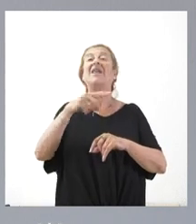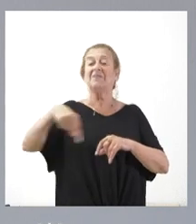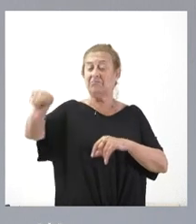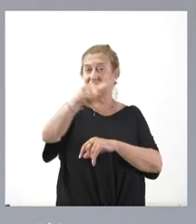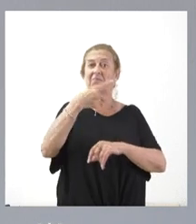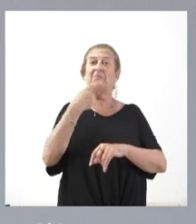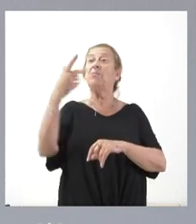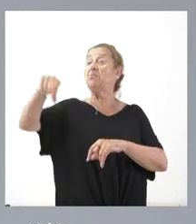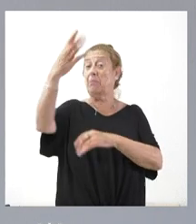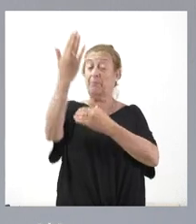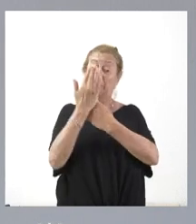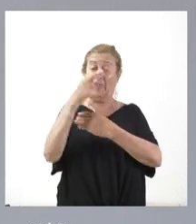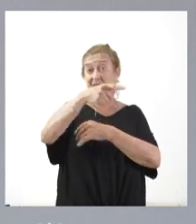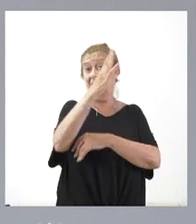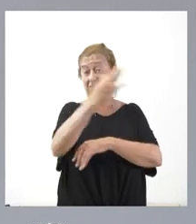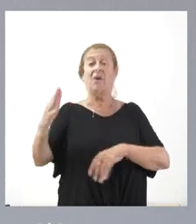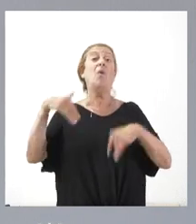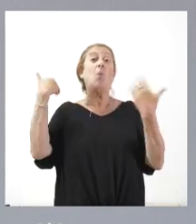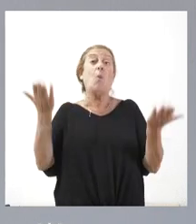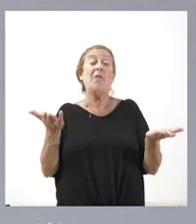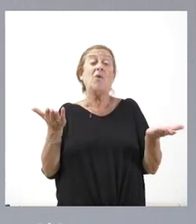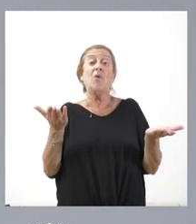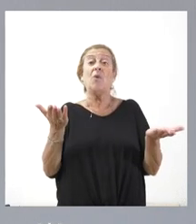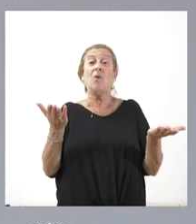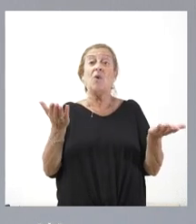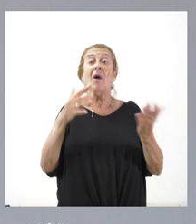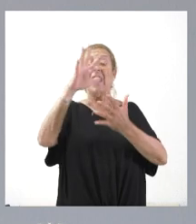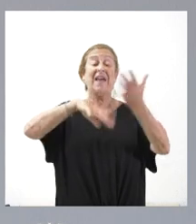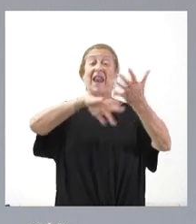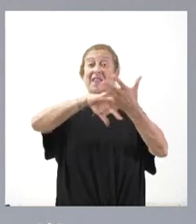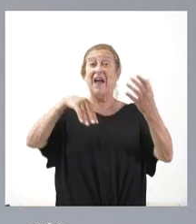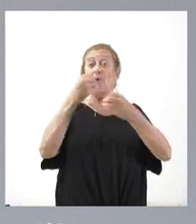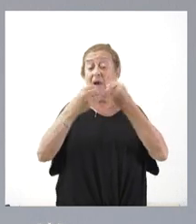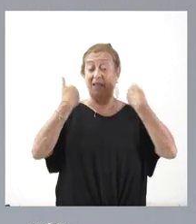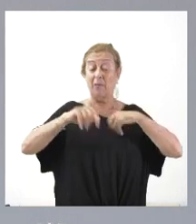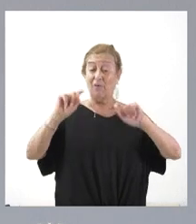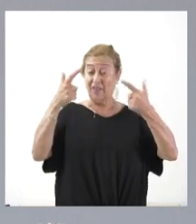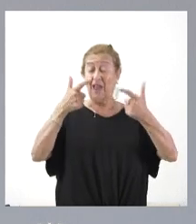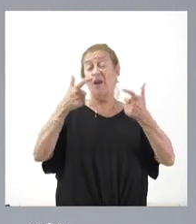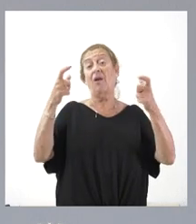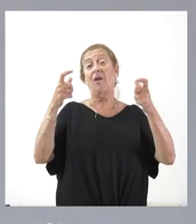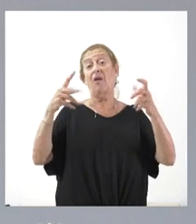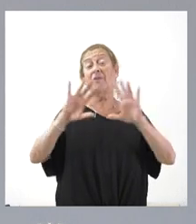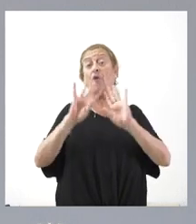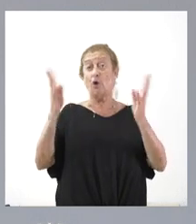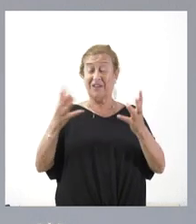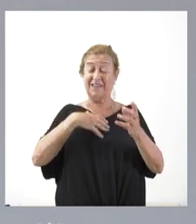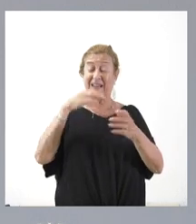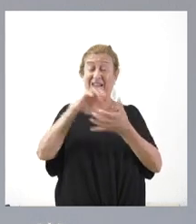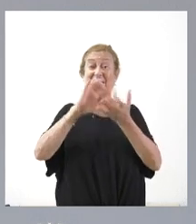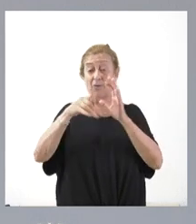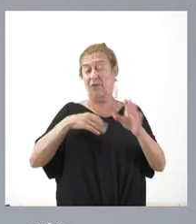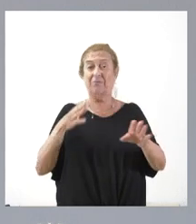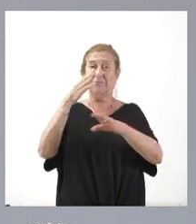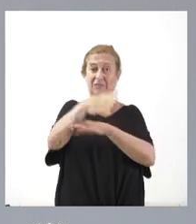comparecencia y, por tanto, en el momento en que fijen los calendarios en las Cortes de Castilla y León, podrán acceder al Parlamento